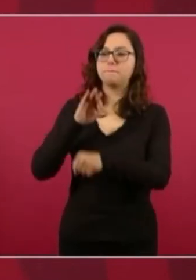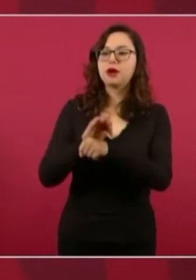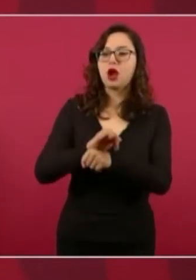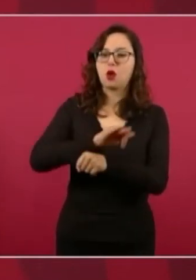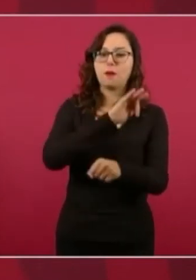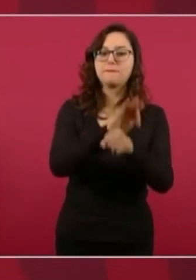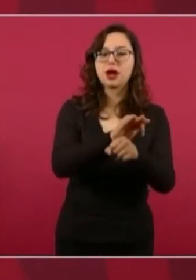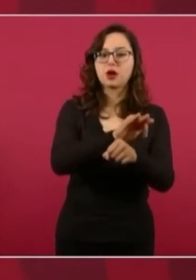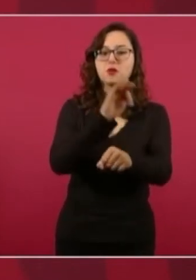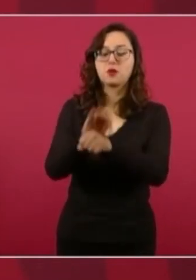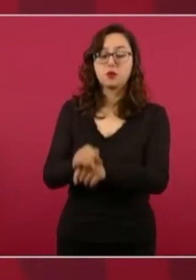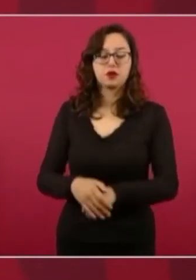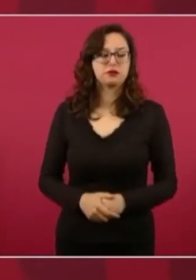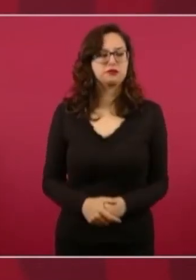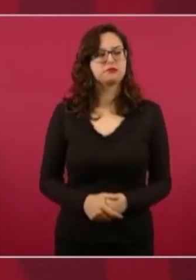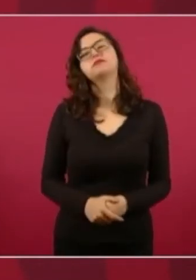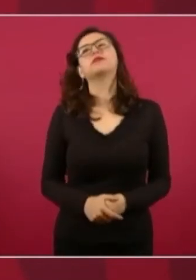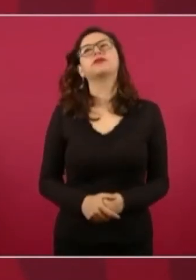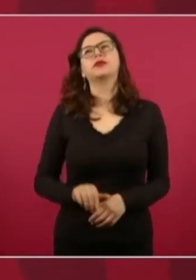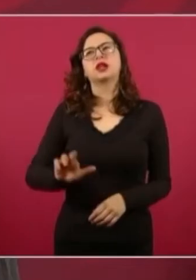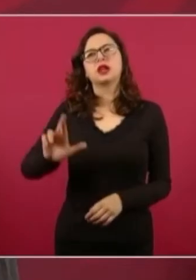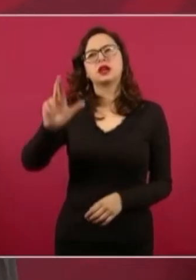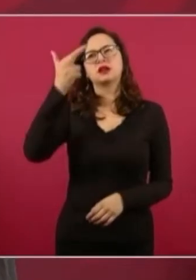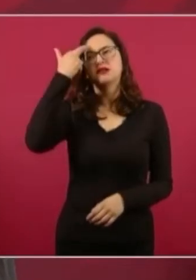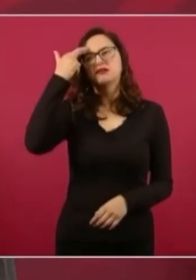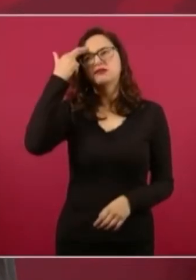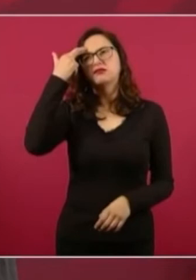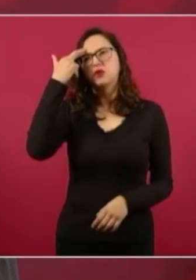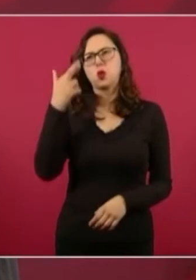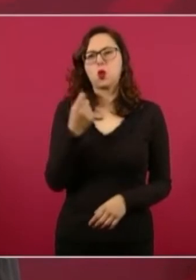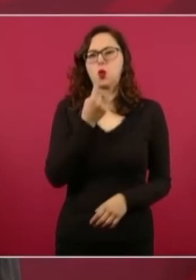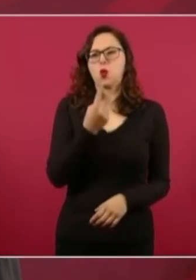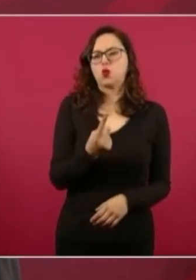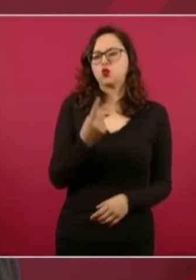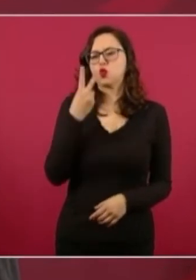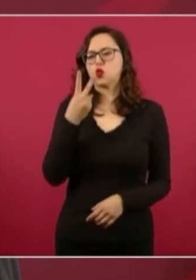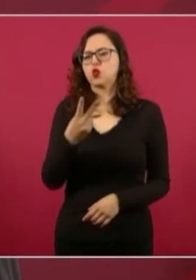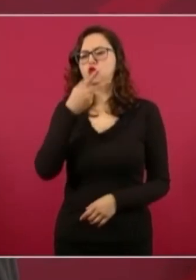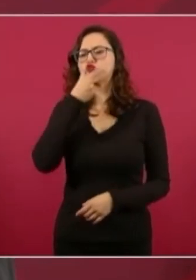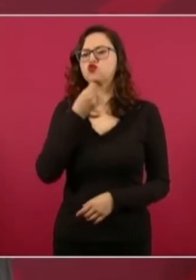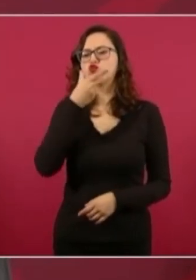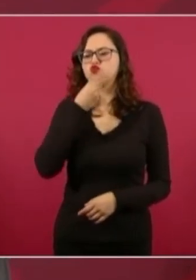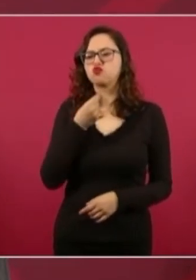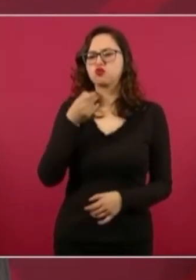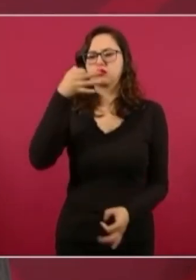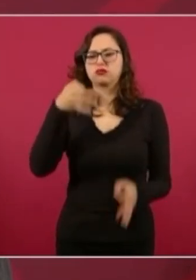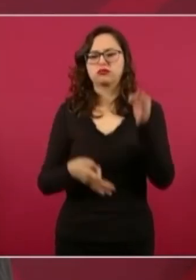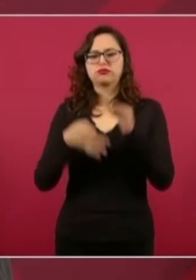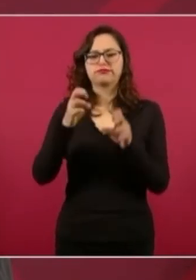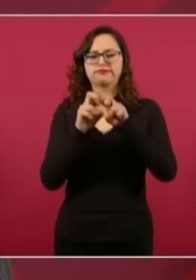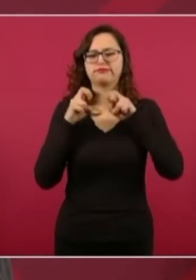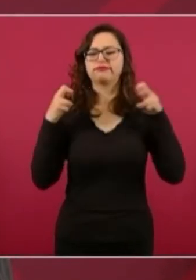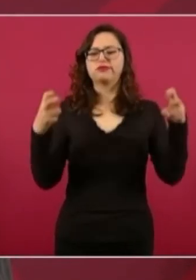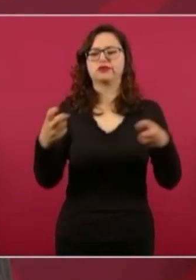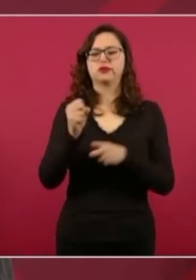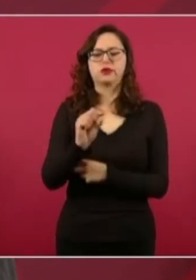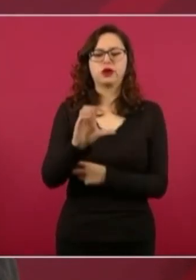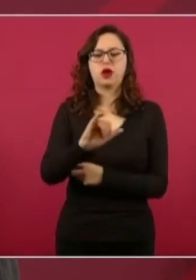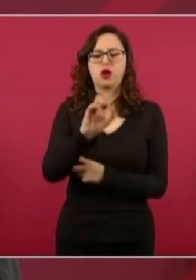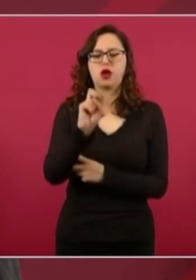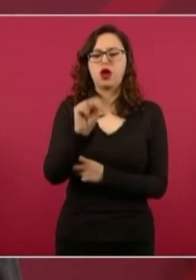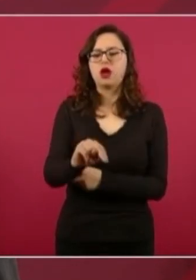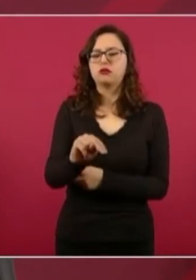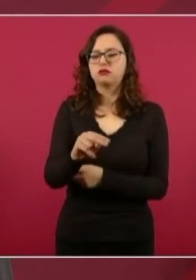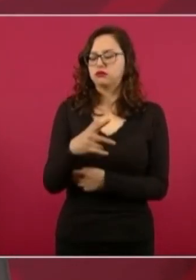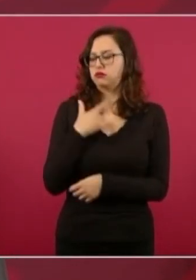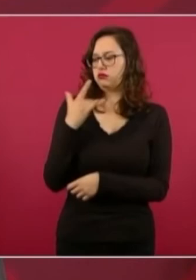Creo que un ministro o dos fueron los que iniciaron con